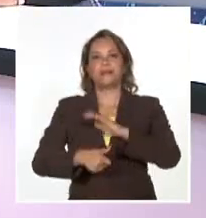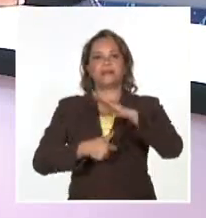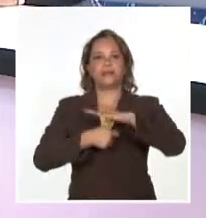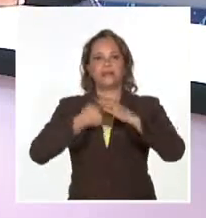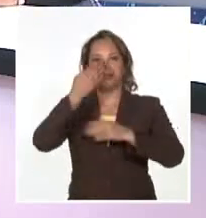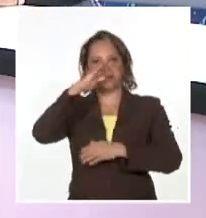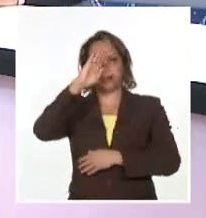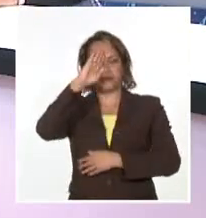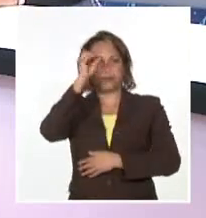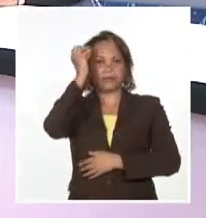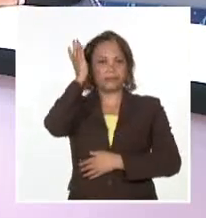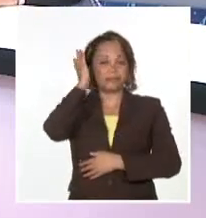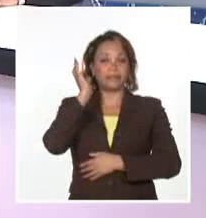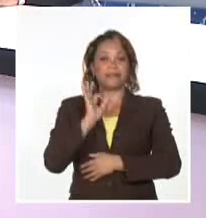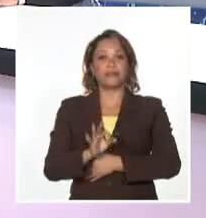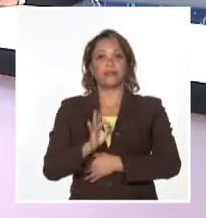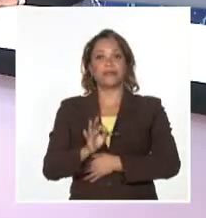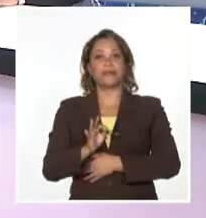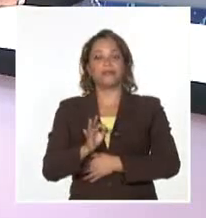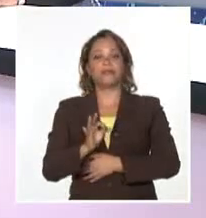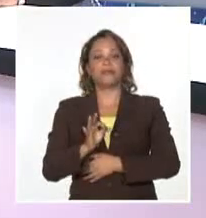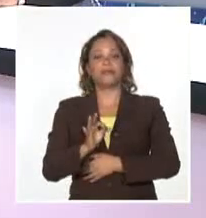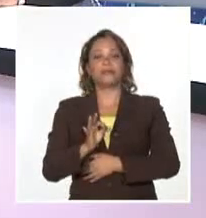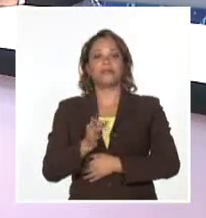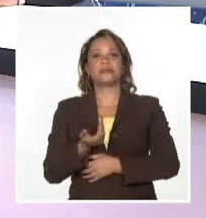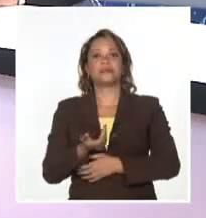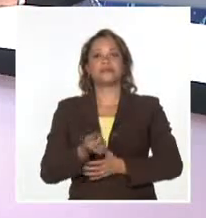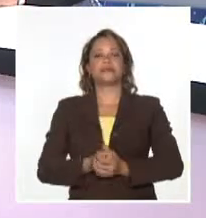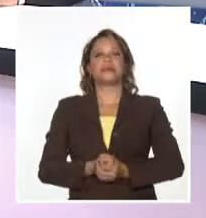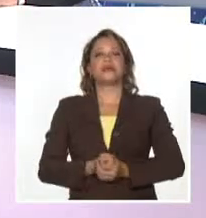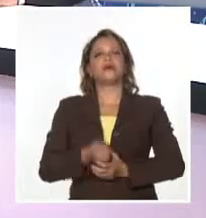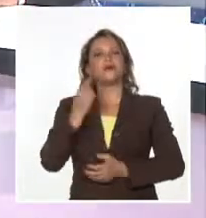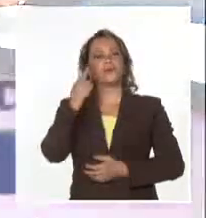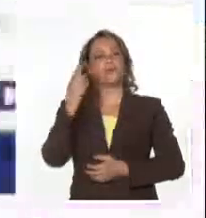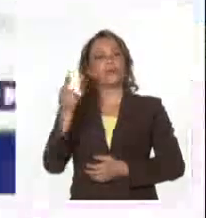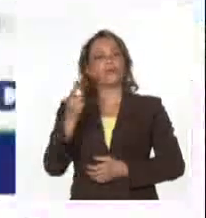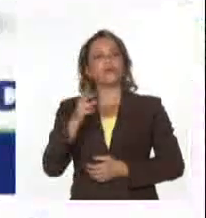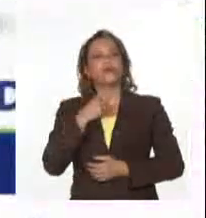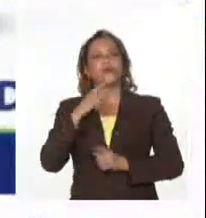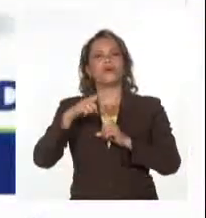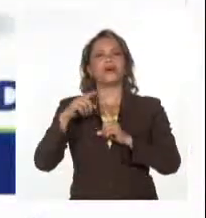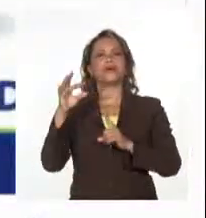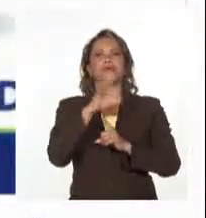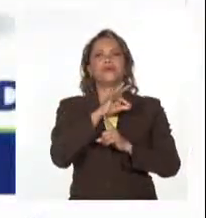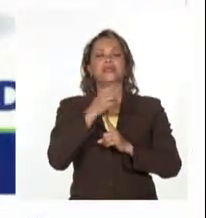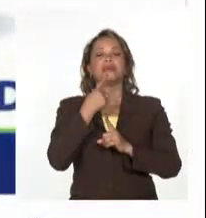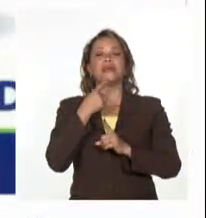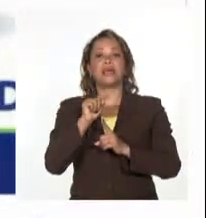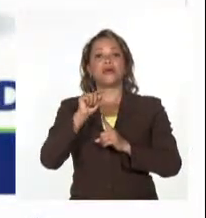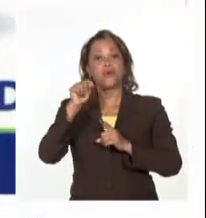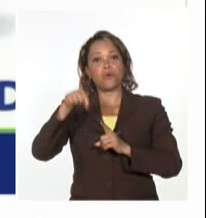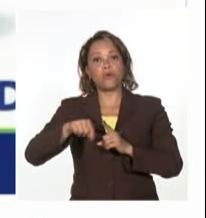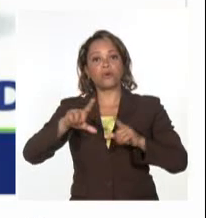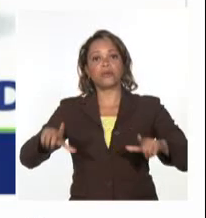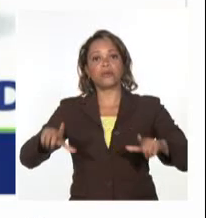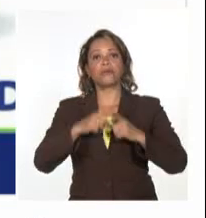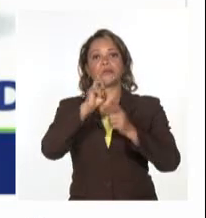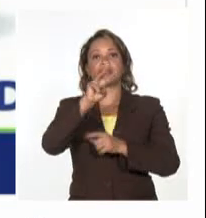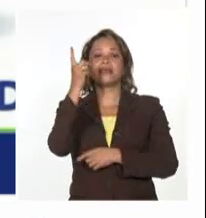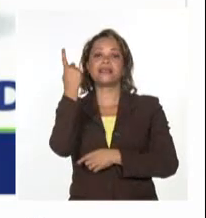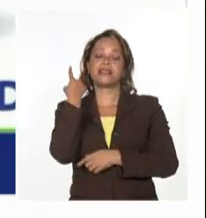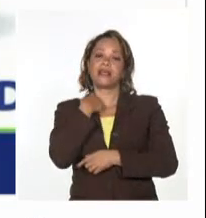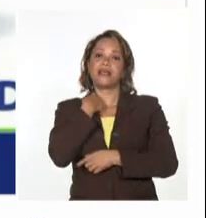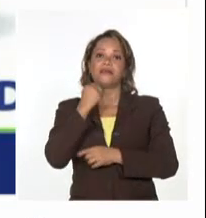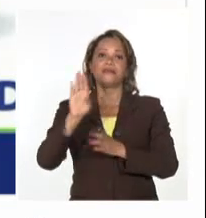Presidente de la República, Miguel Díaz Canel Bermúdez, recordó a través de su cuenta oficial en Twitter que se cumplieron tres años del